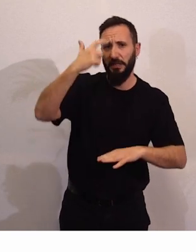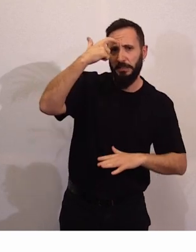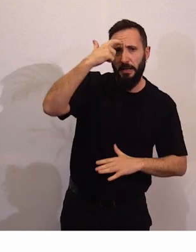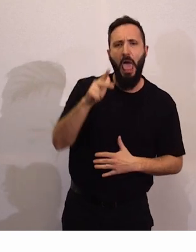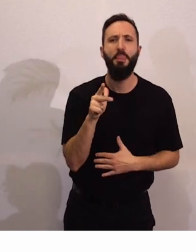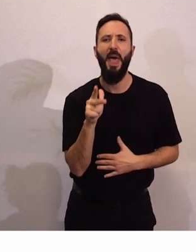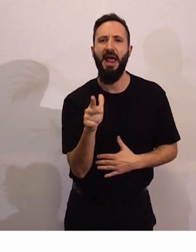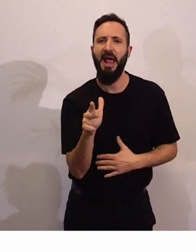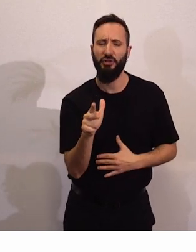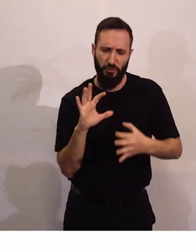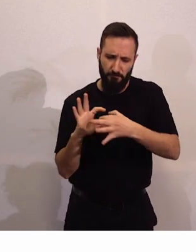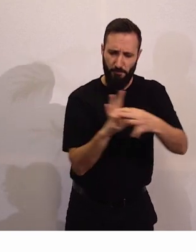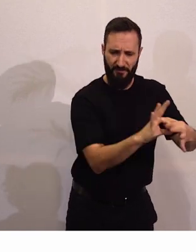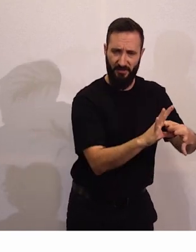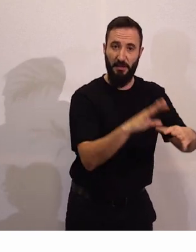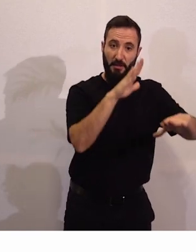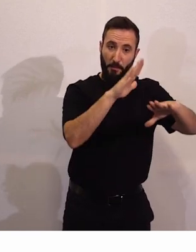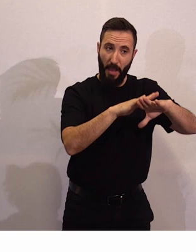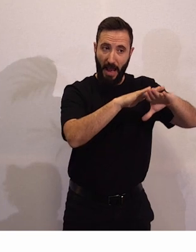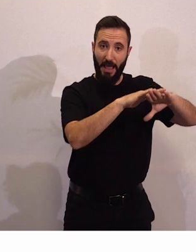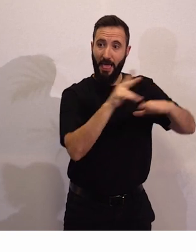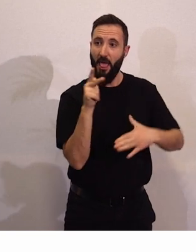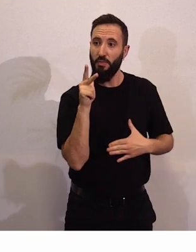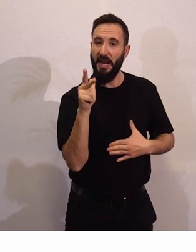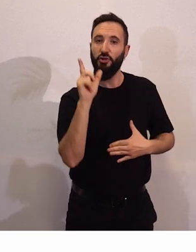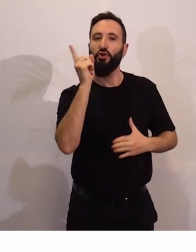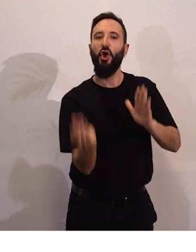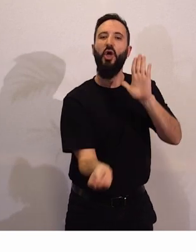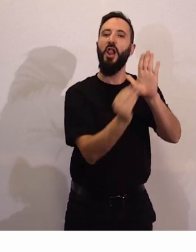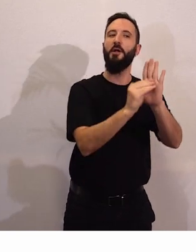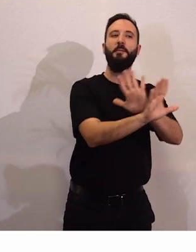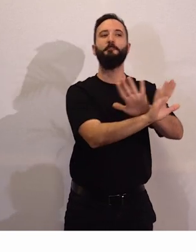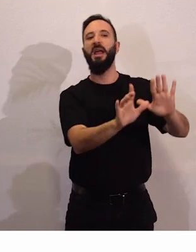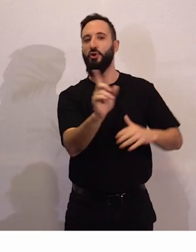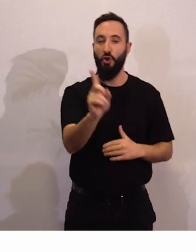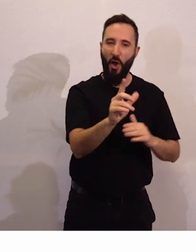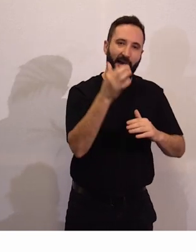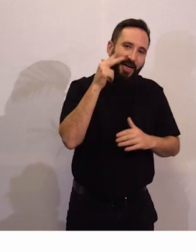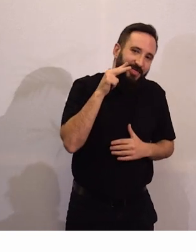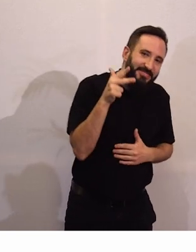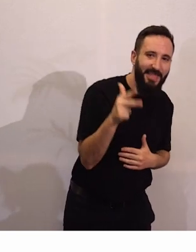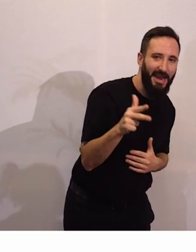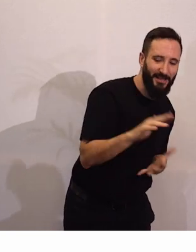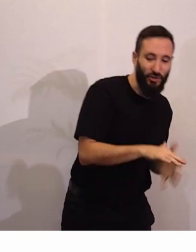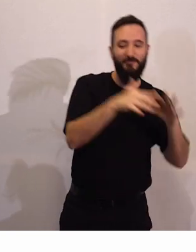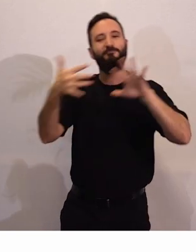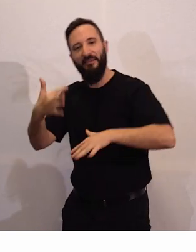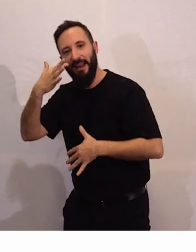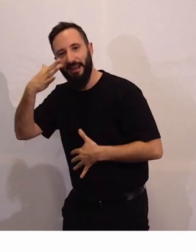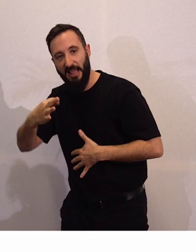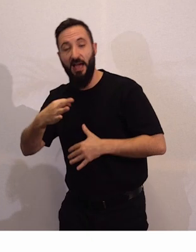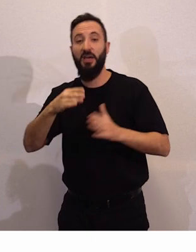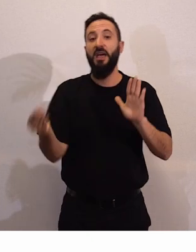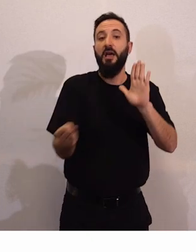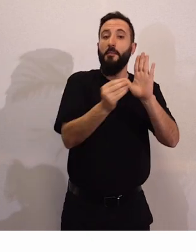derechos pero con los derechos para que los derechos no estén solo en el BOE eso es importante que los derechos estén en el BOE porque nos